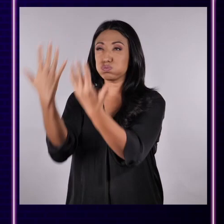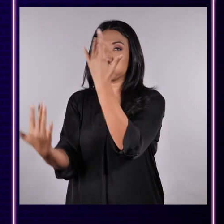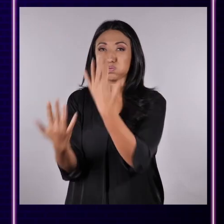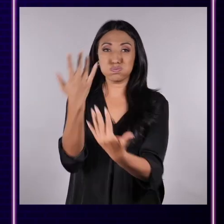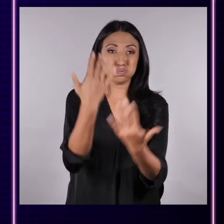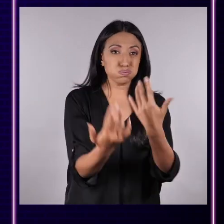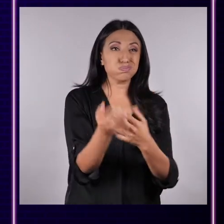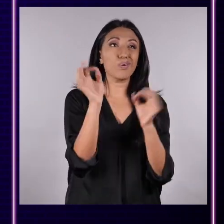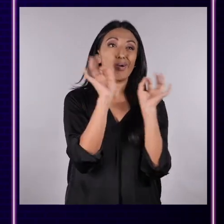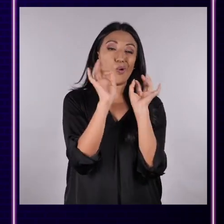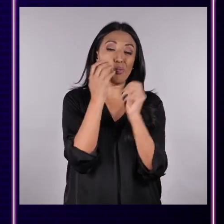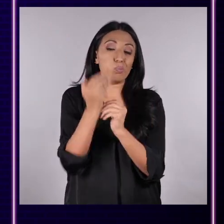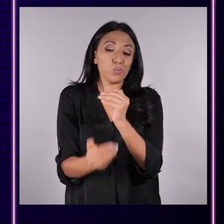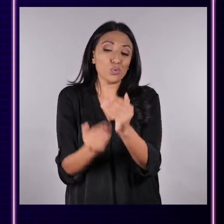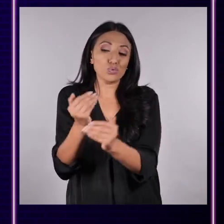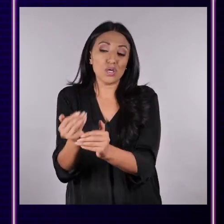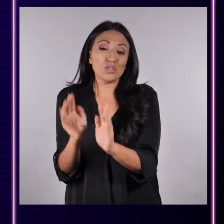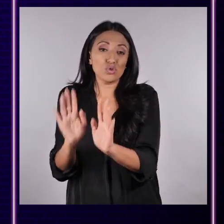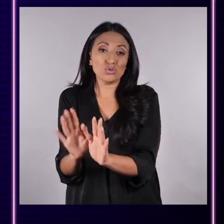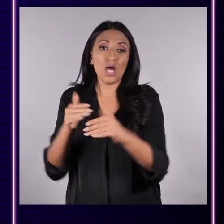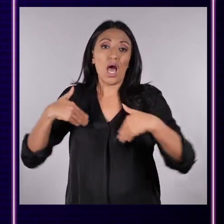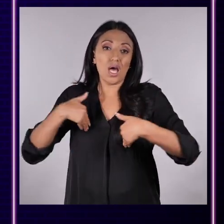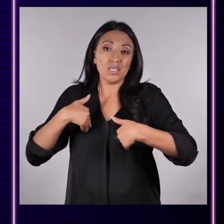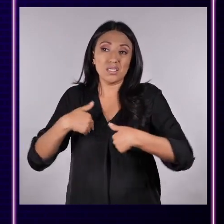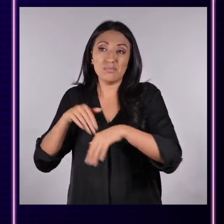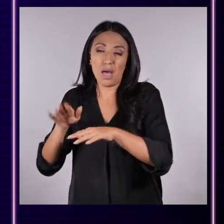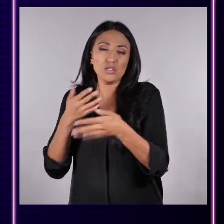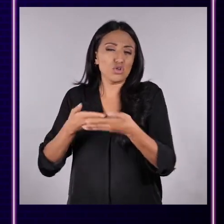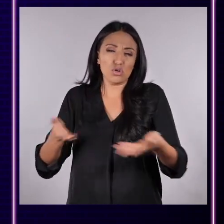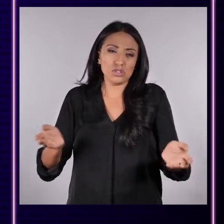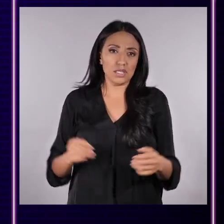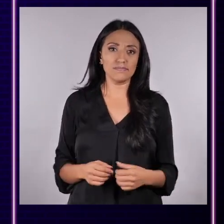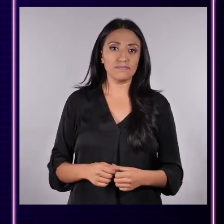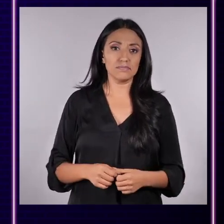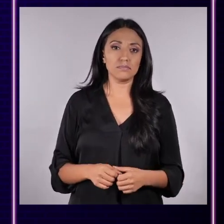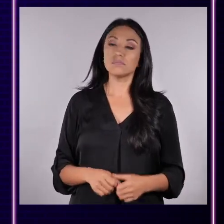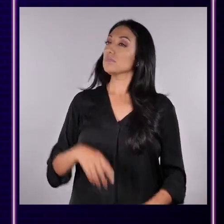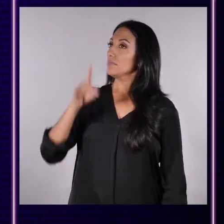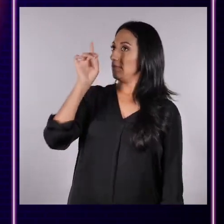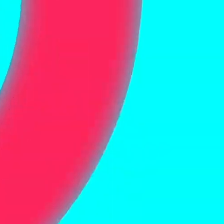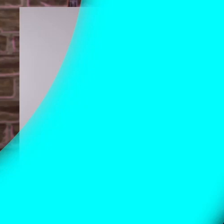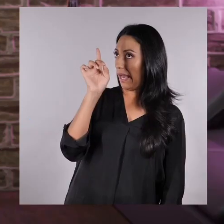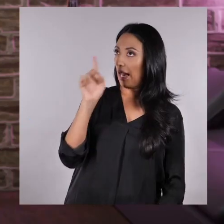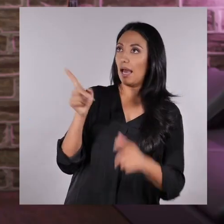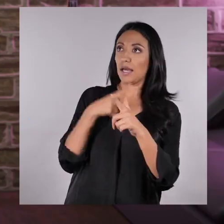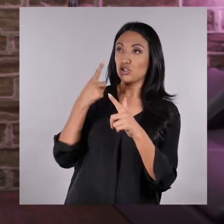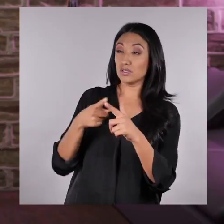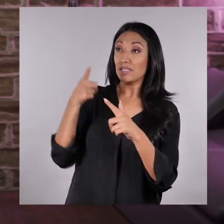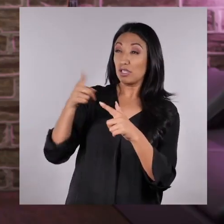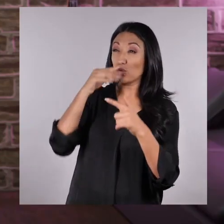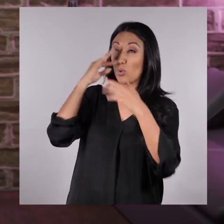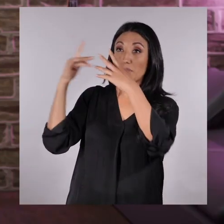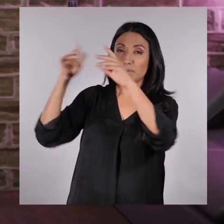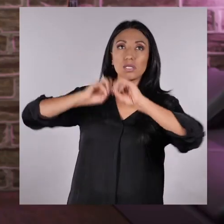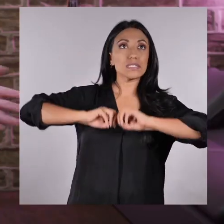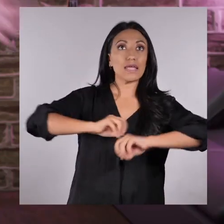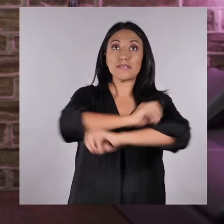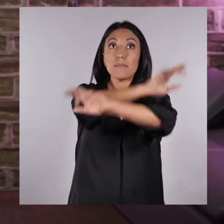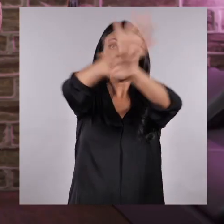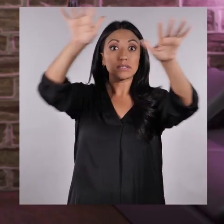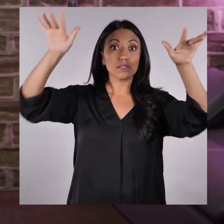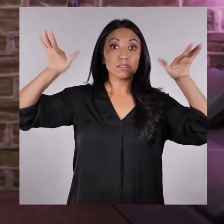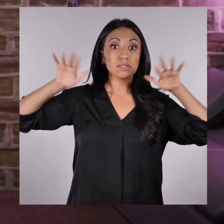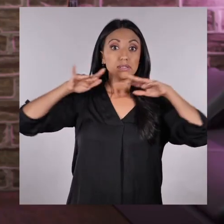forestales, emisión de gases por procesos digestivos de los animales, entre otros. Entonces, ¿esos contaminantes se